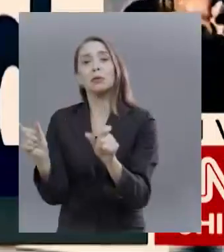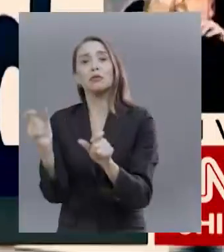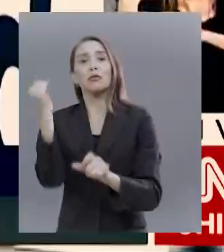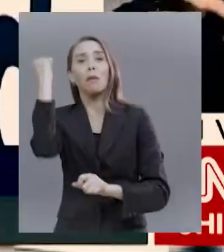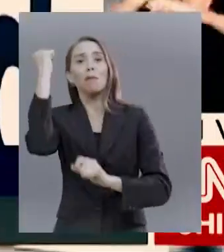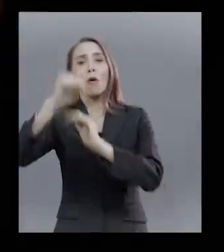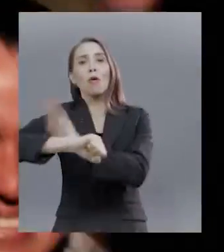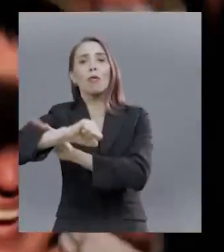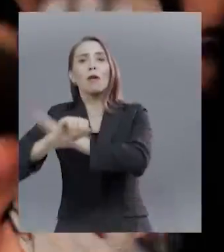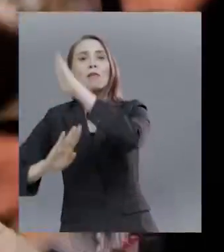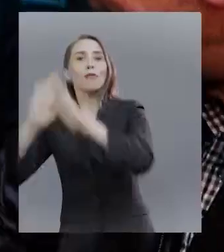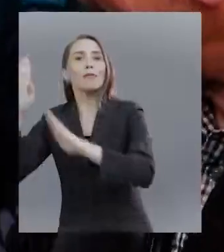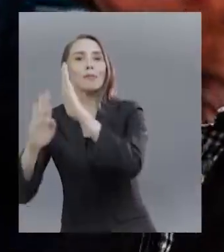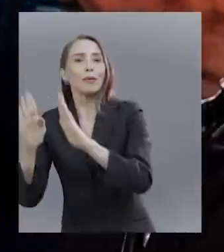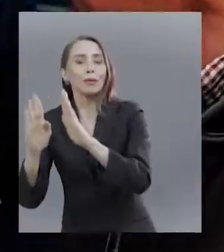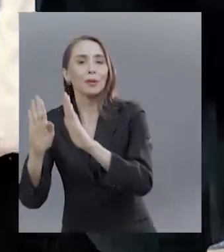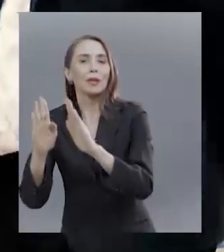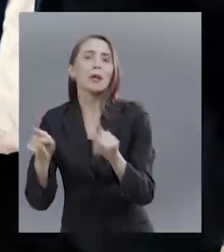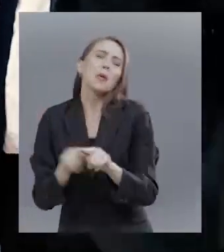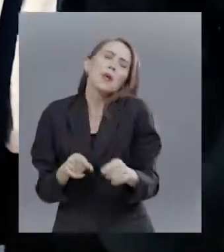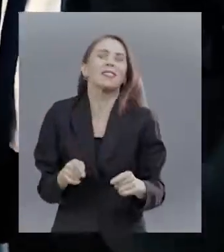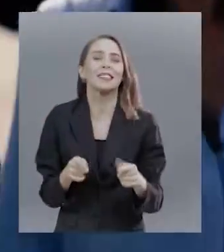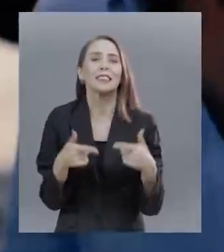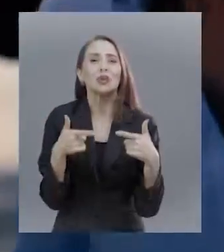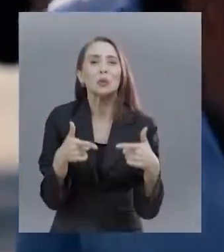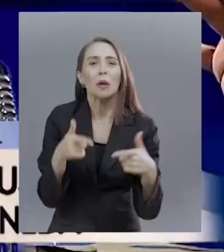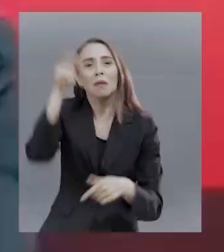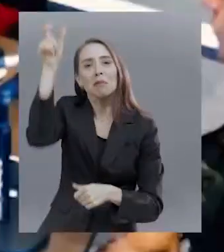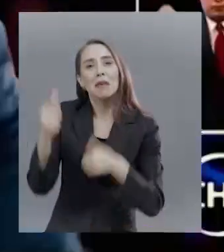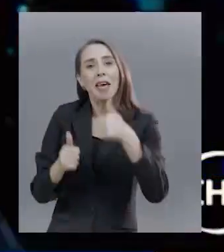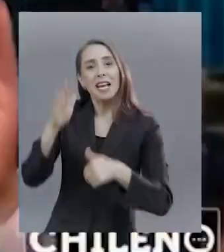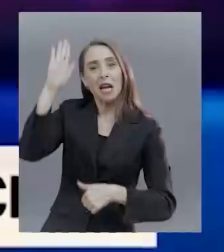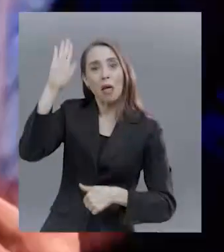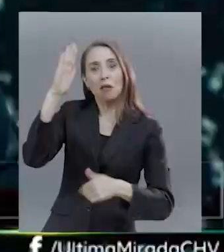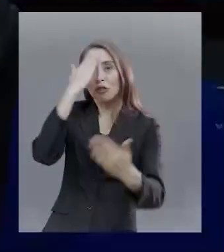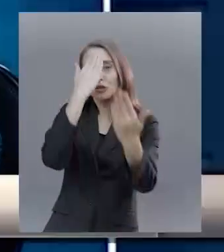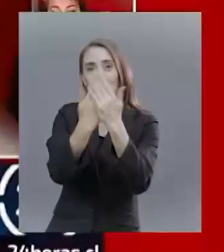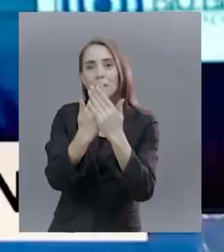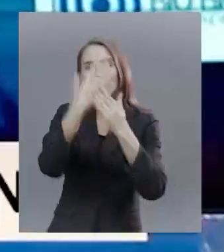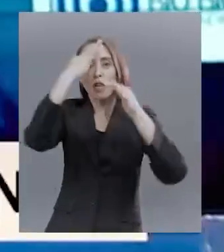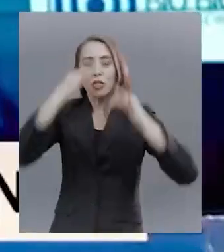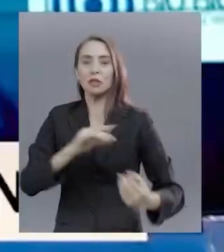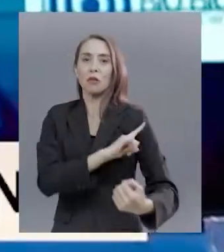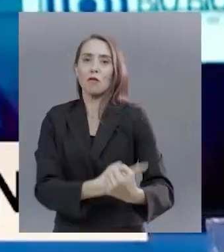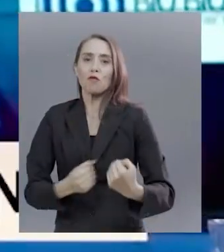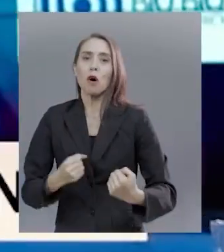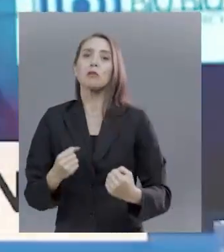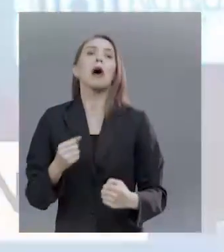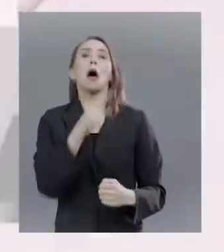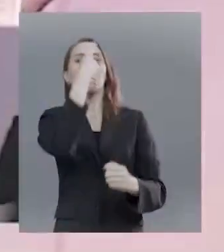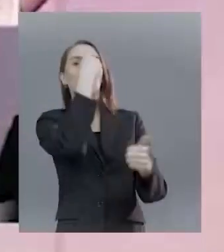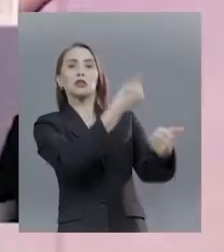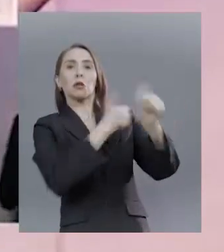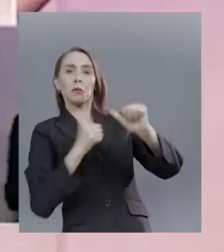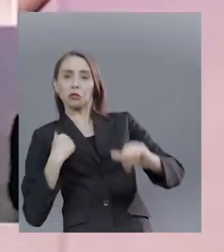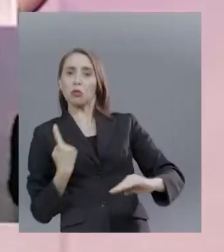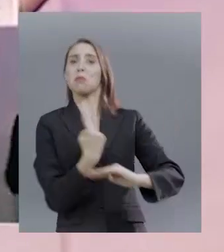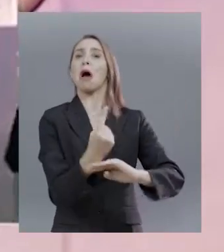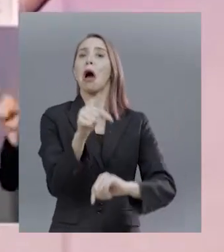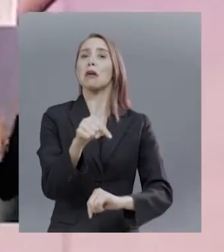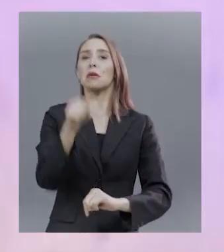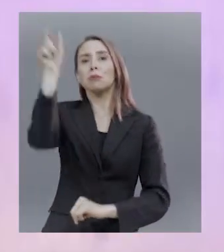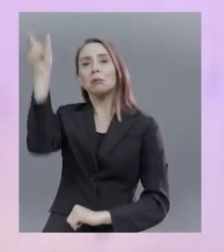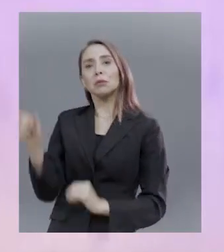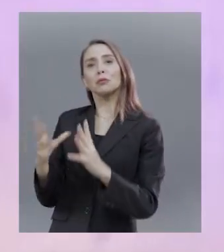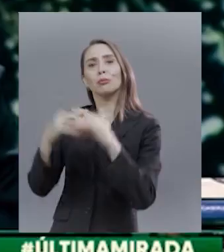aumentado los casos de corrupción en Chile Sea lo que sea, es una suerte tener un candidato que se enfrente con tanta decisión y coraje Acá estoy, me dan por muerto Aquí hubo alguien que estuvo